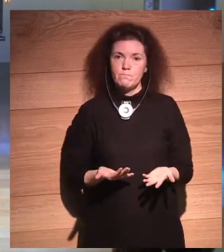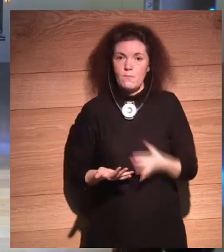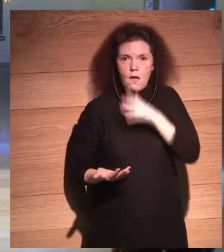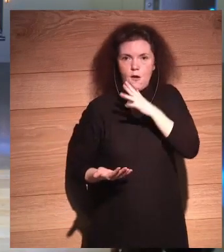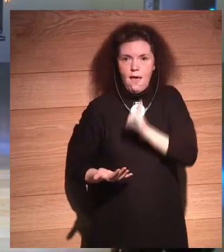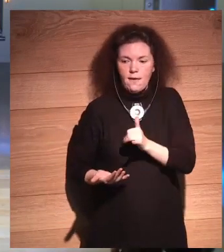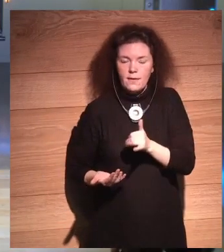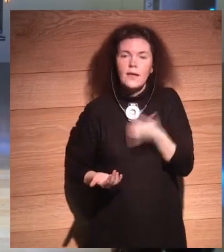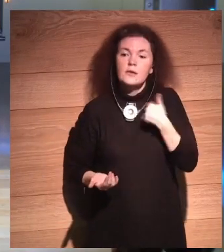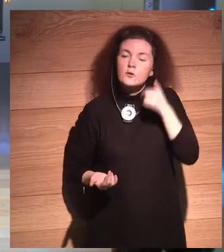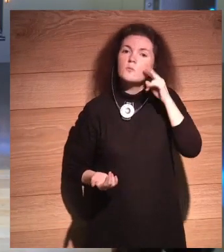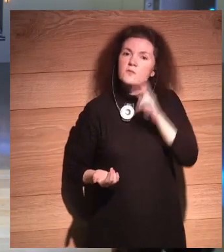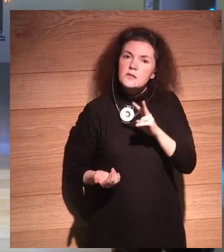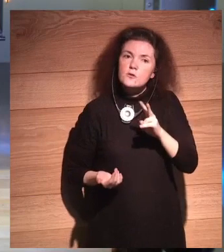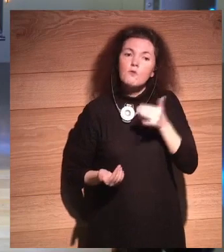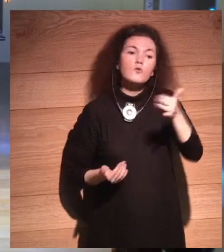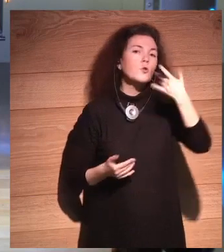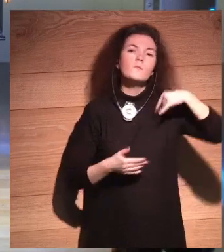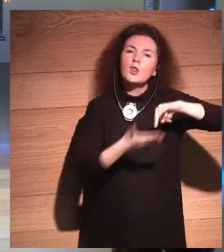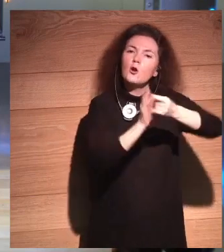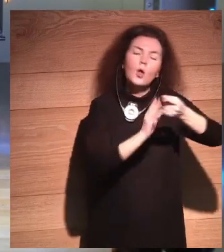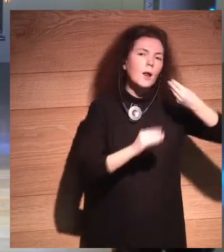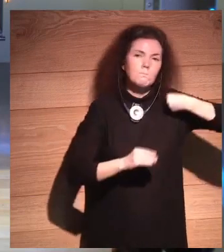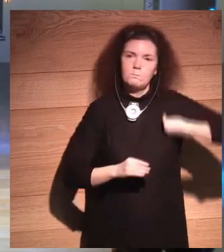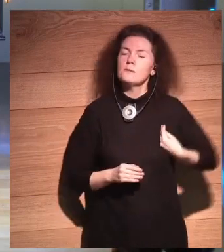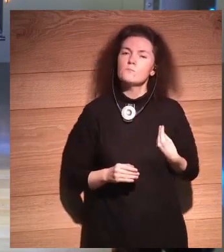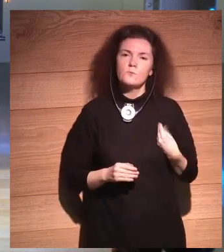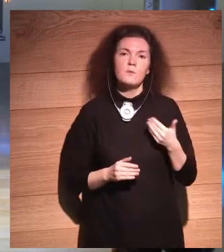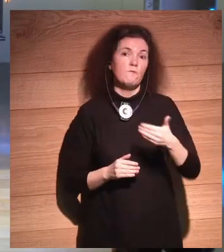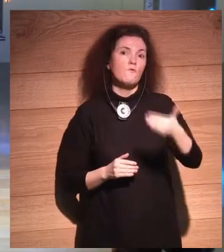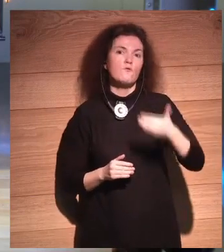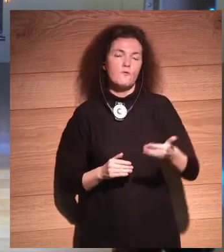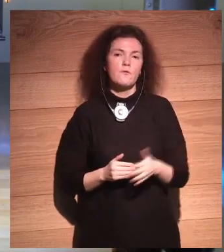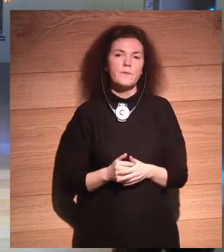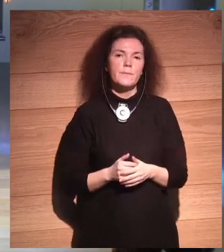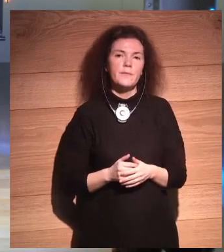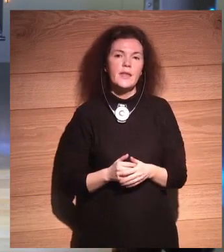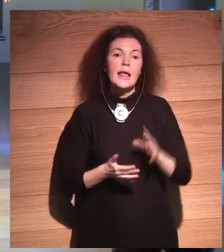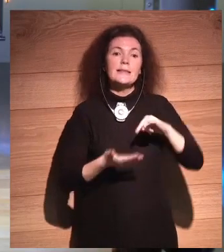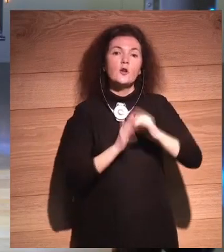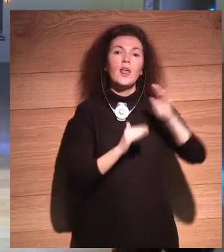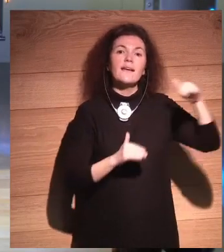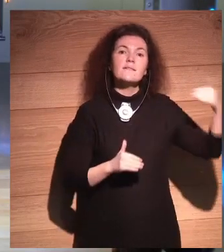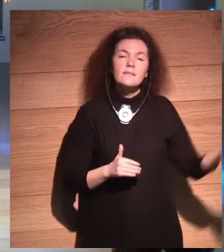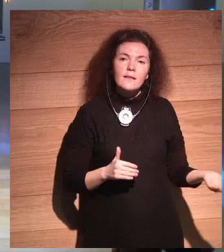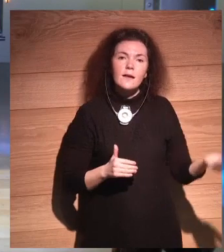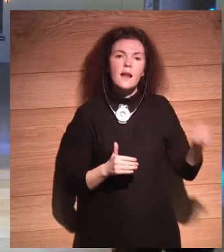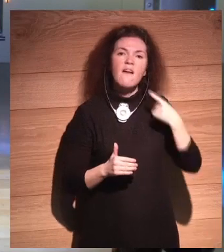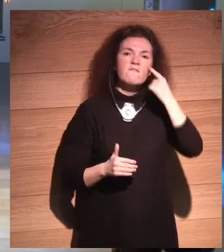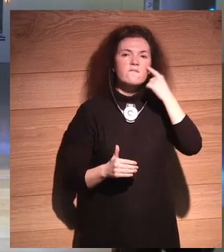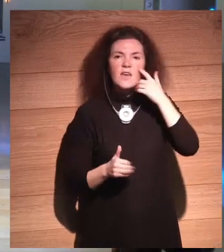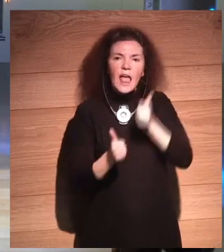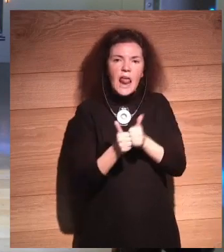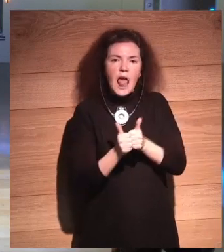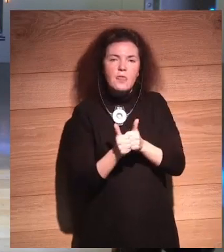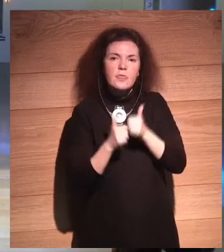Esto lo hemos visto y va a pasar lo mismo con la tecnología. Las externalidades de la tecnología, la vigilancia,